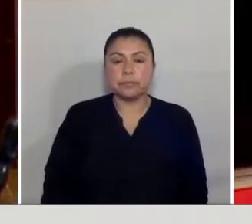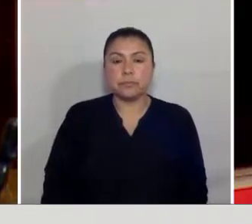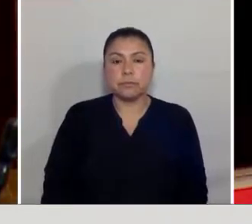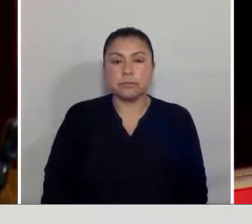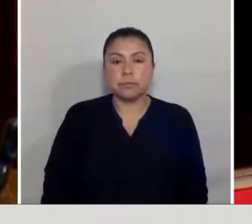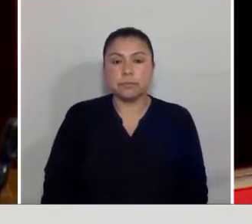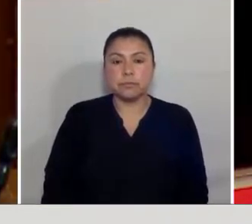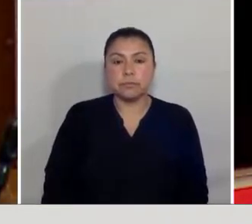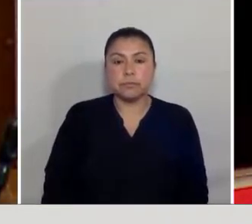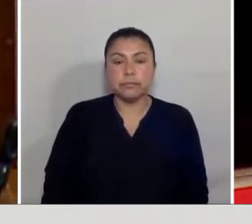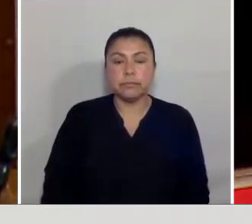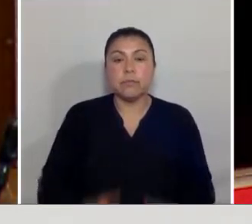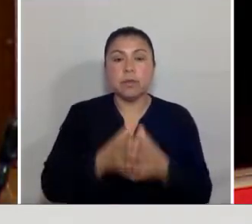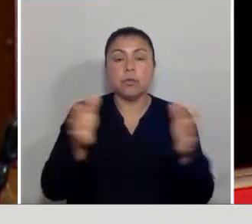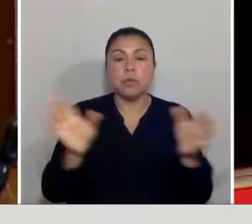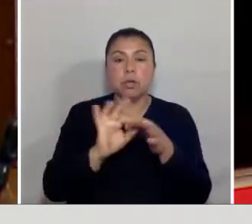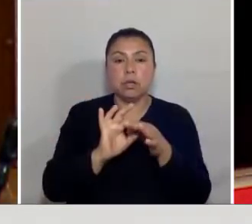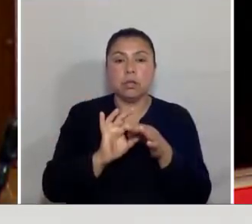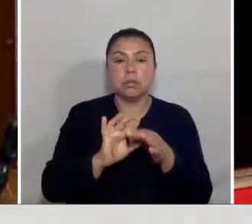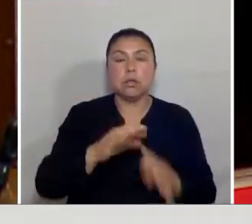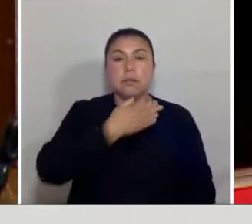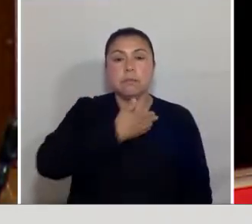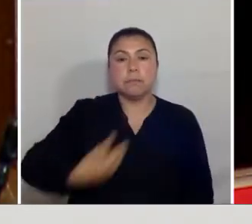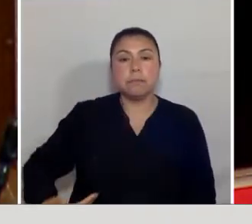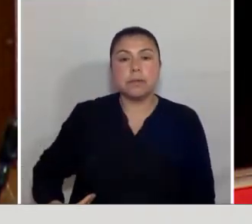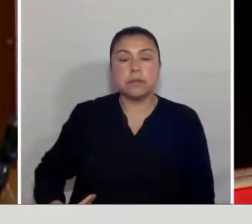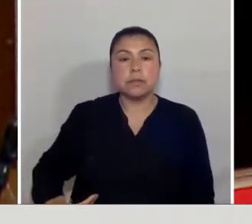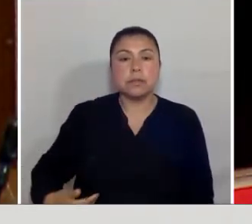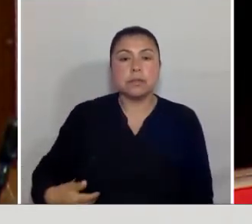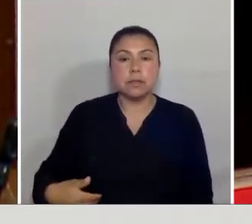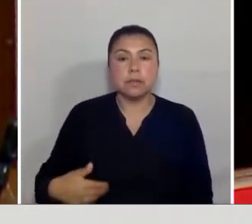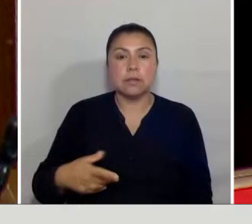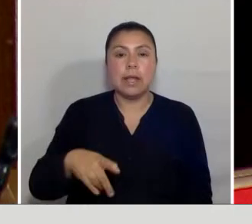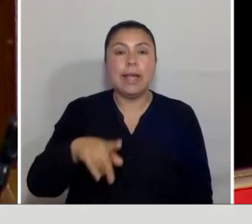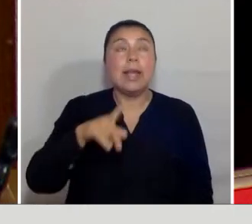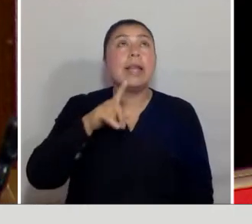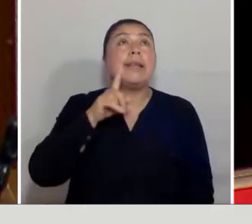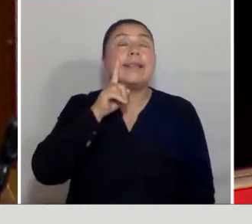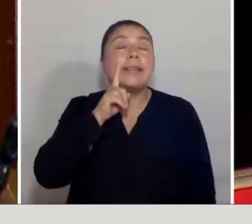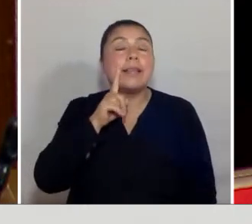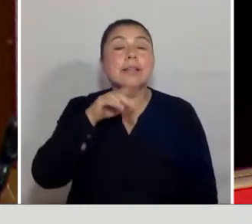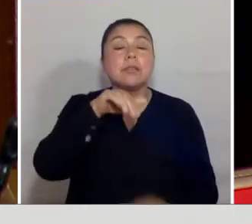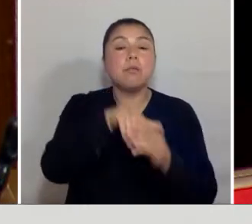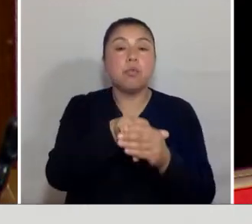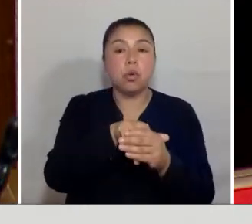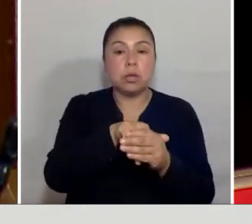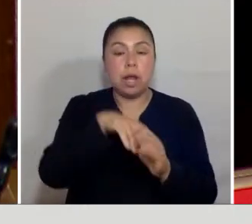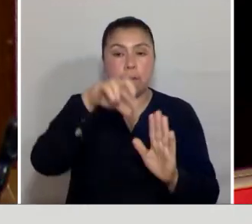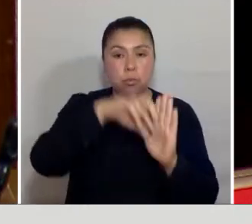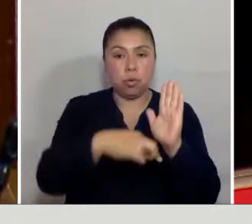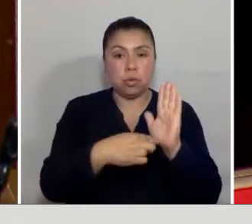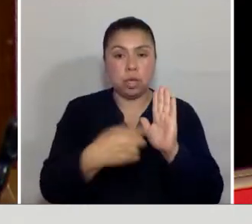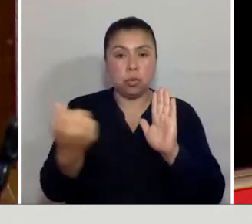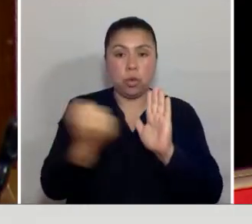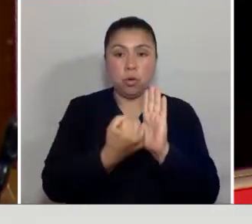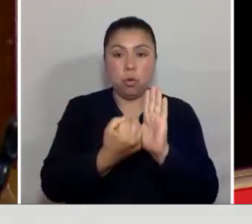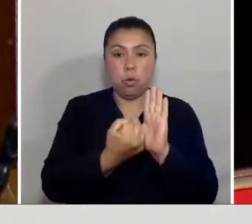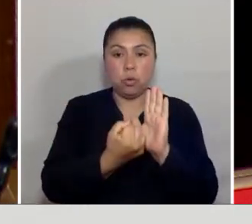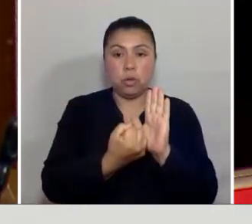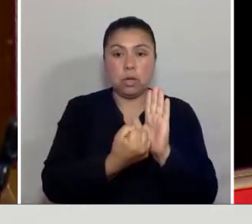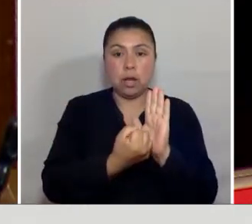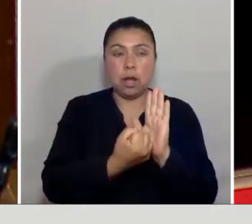Muchas gracias, Presidenta. Quienes quieren votar este proyecto en contra están